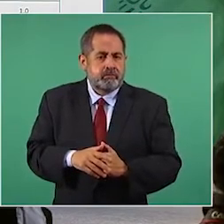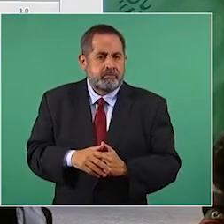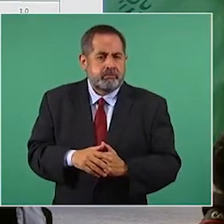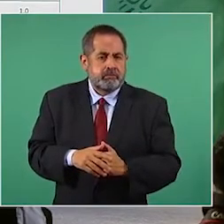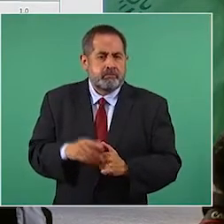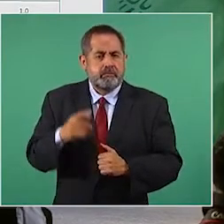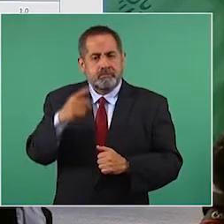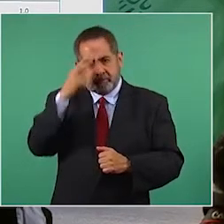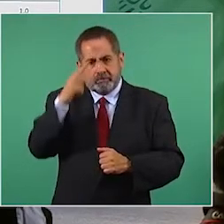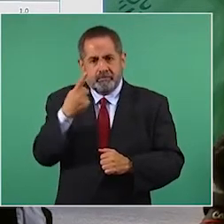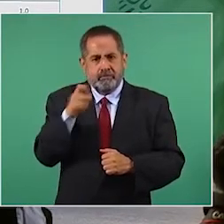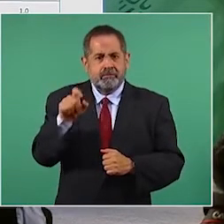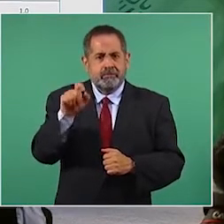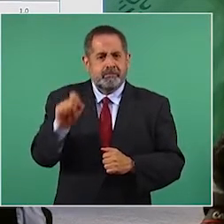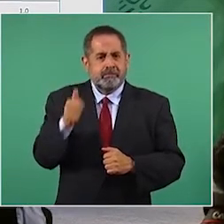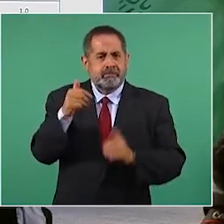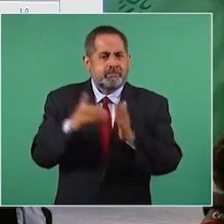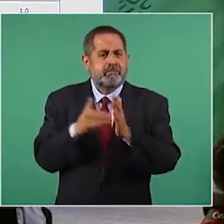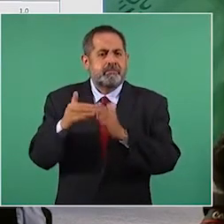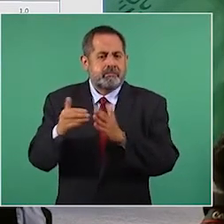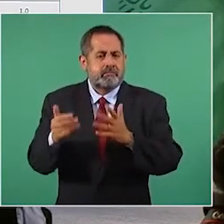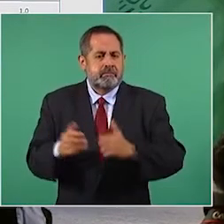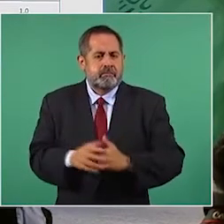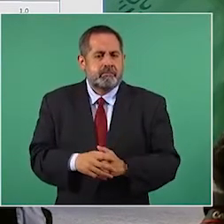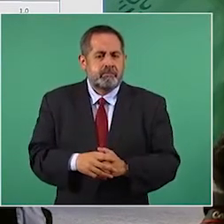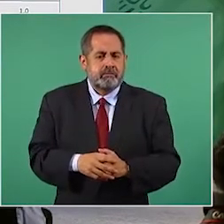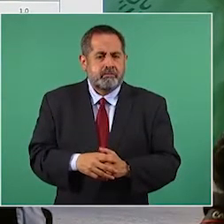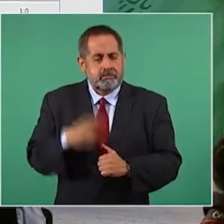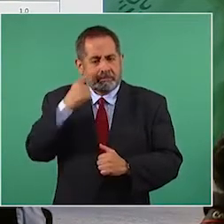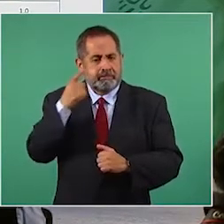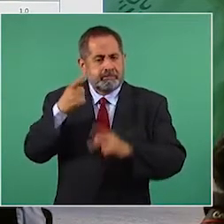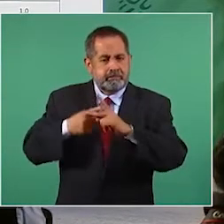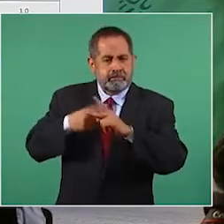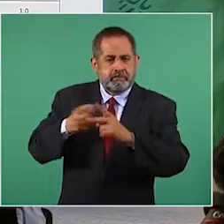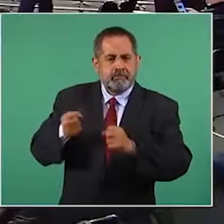y México tiene 126 millones. mira.